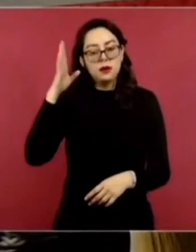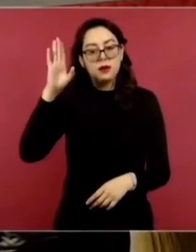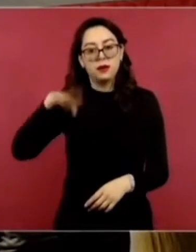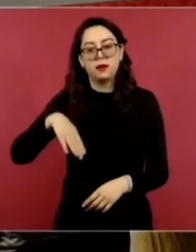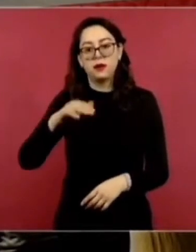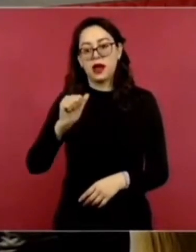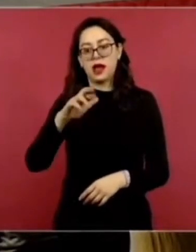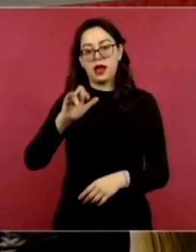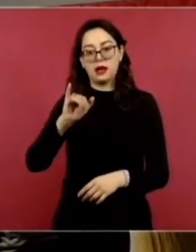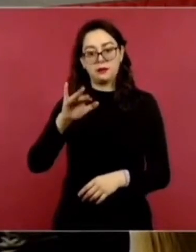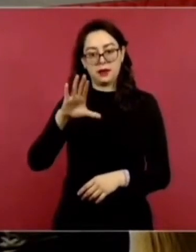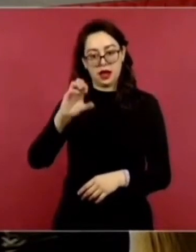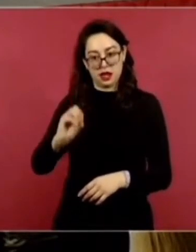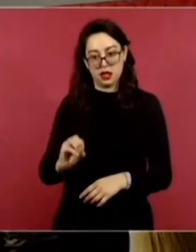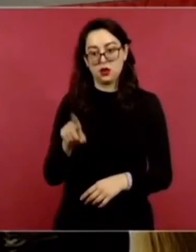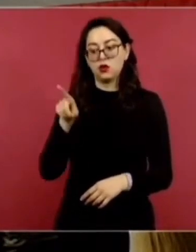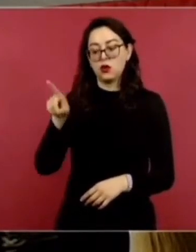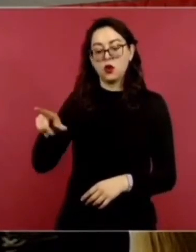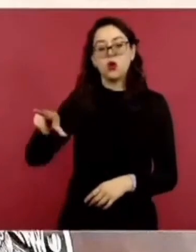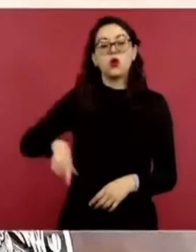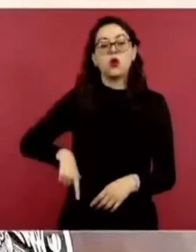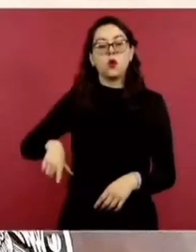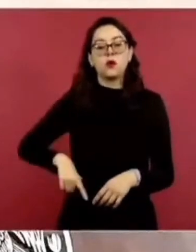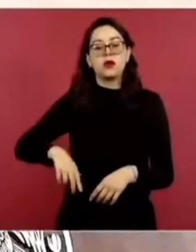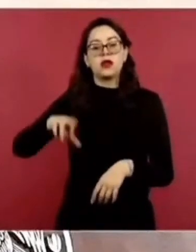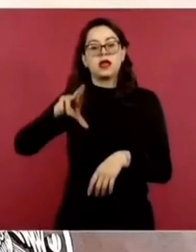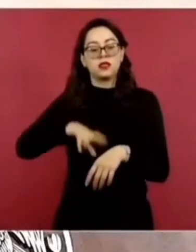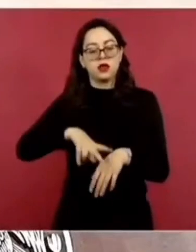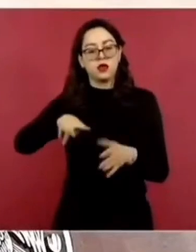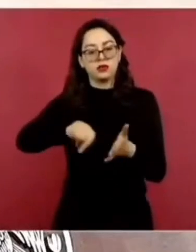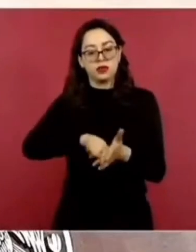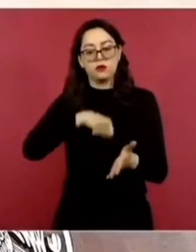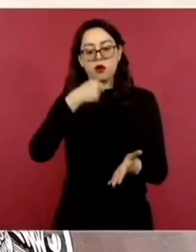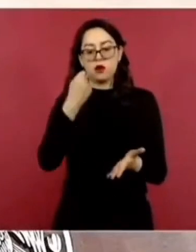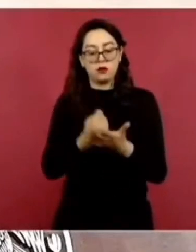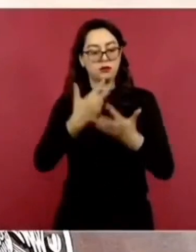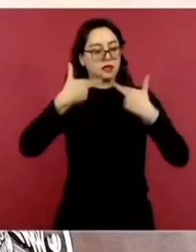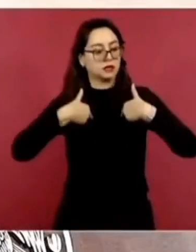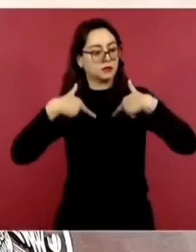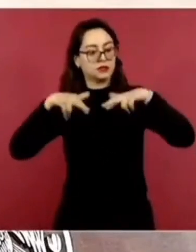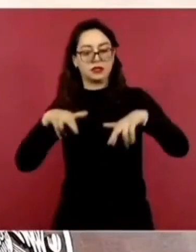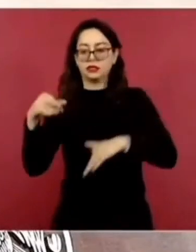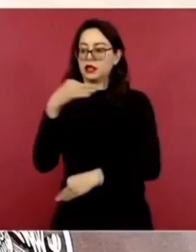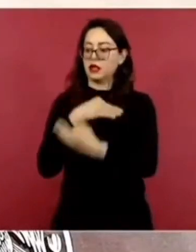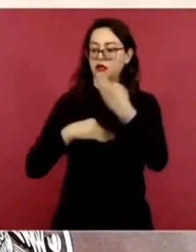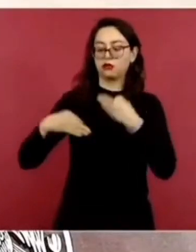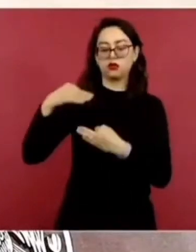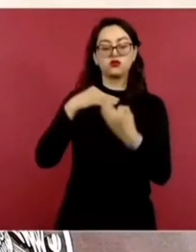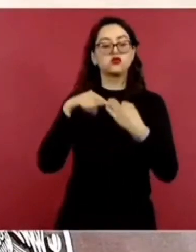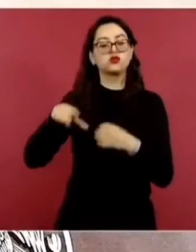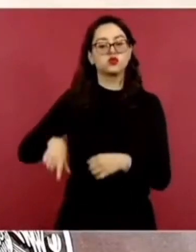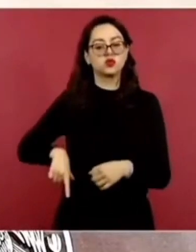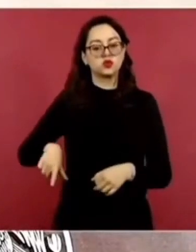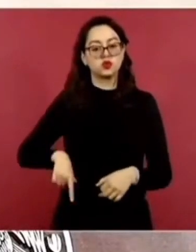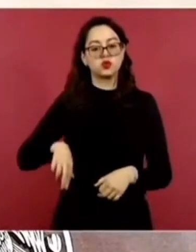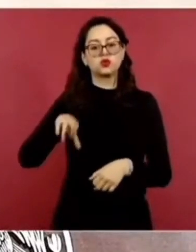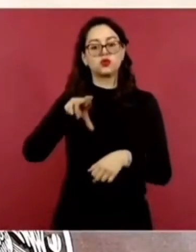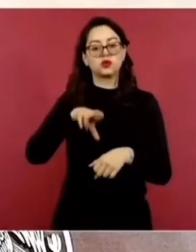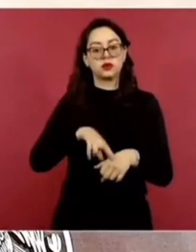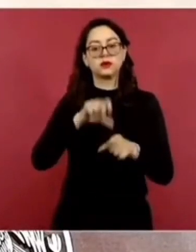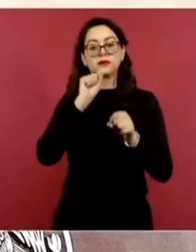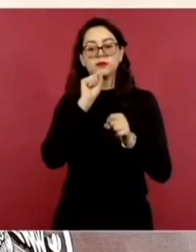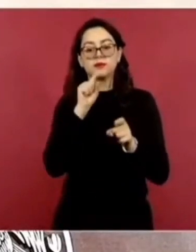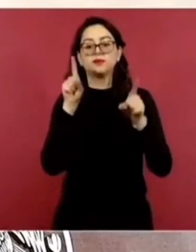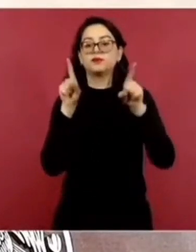gobernador del estado de Tamaulipas, en representación de los gobernadores. También escucharemos las palabras del